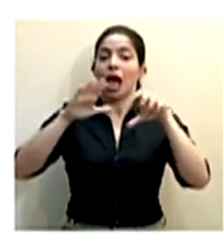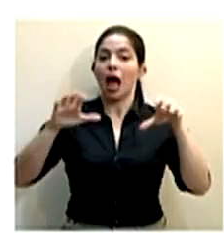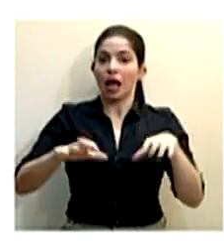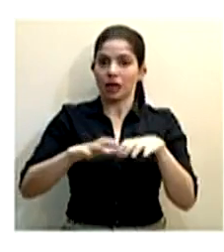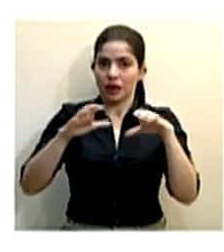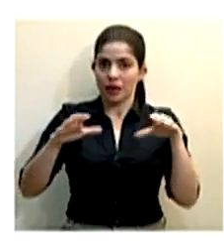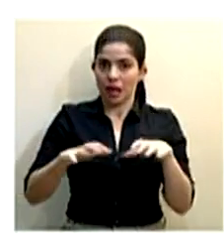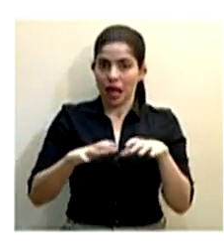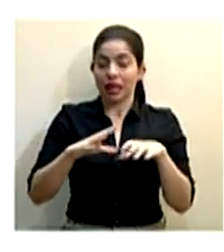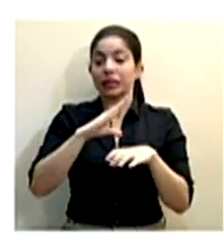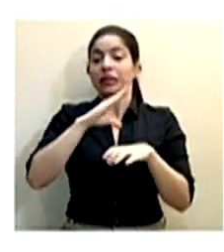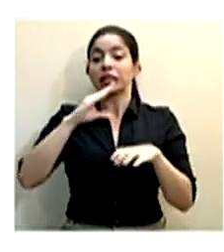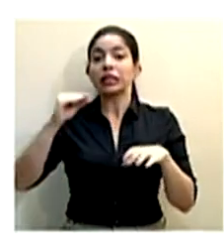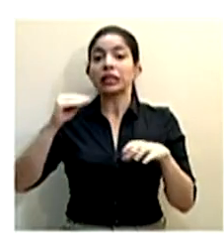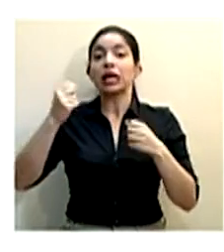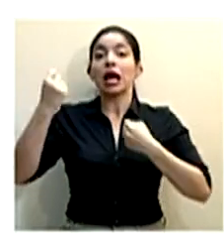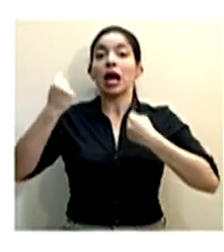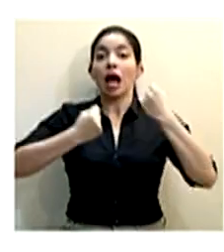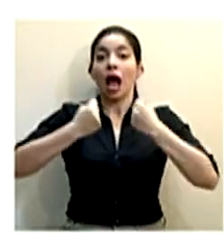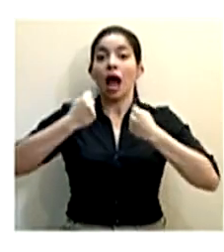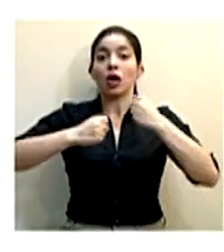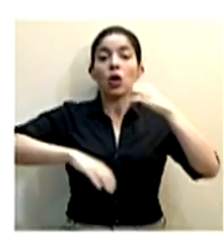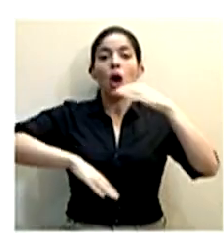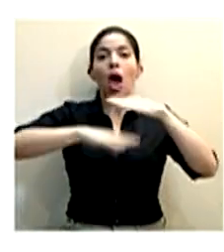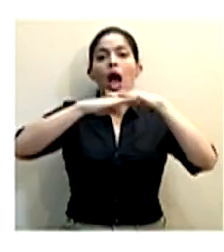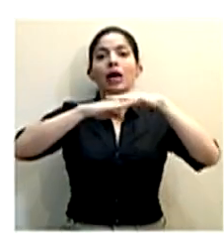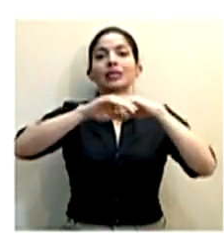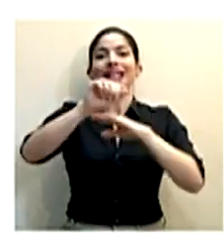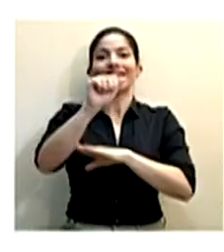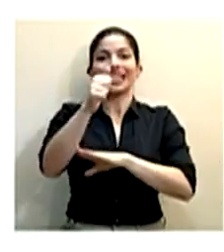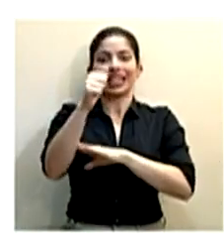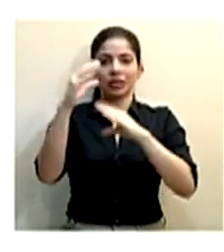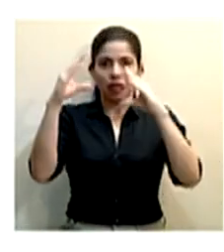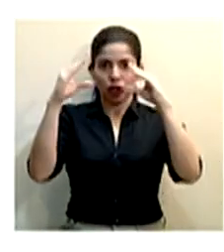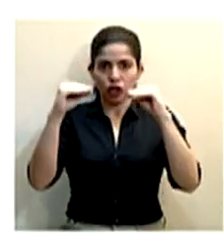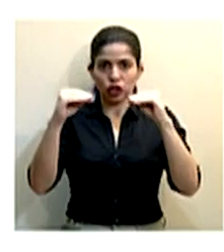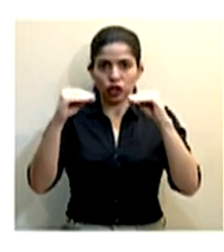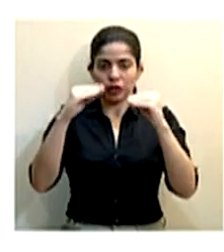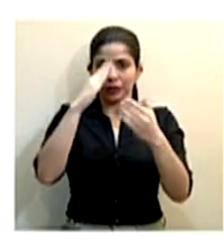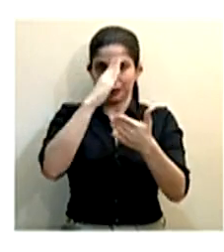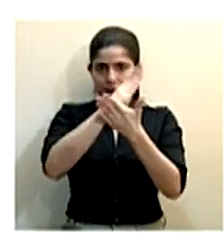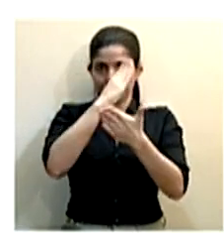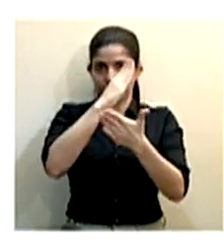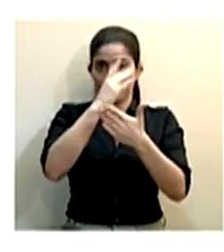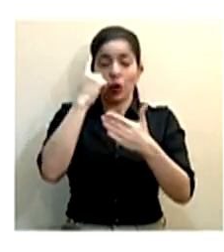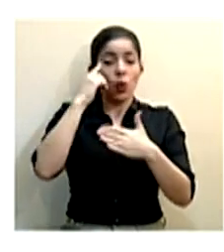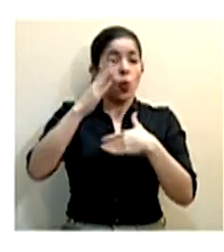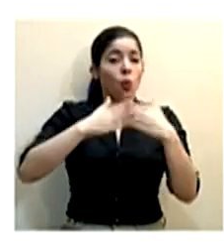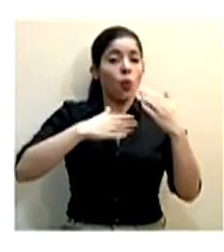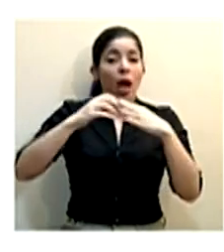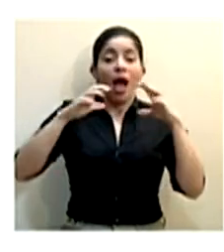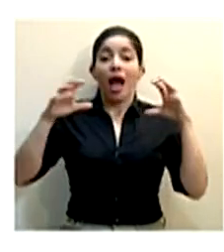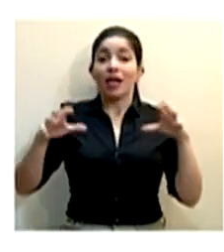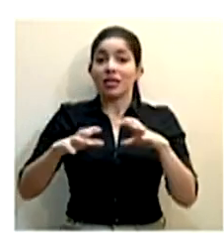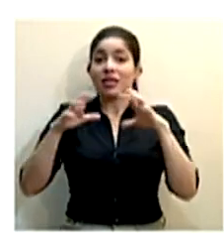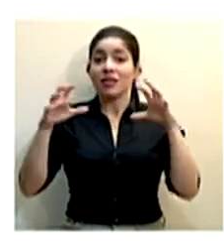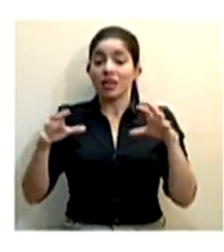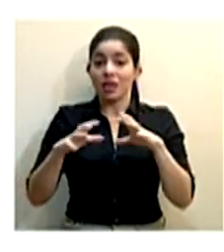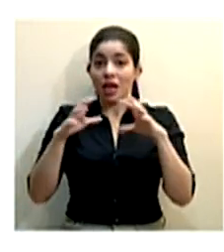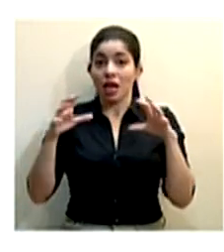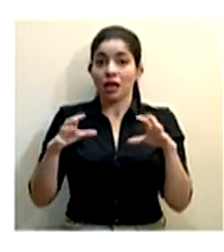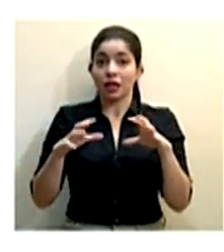movilización de vehículos hasta las 10 de la noche. Eso para todas las actividades que